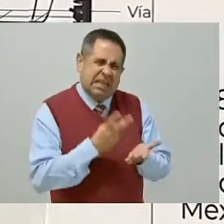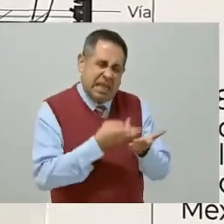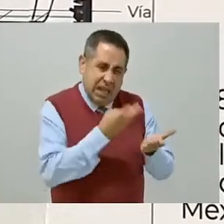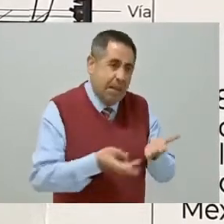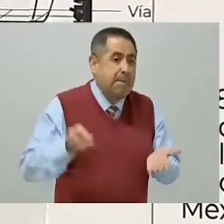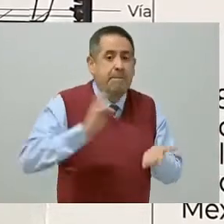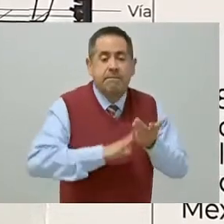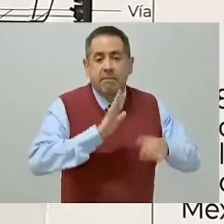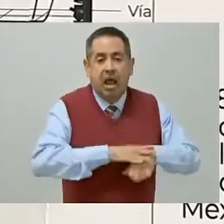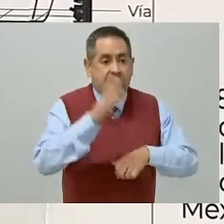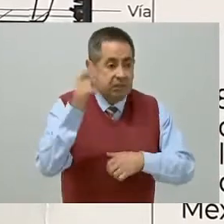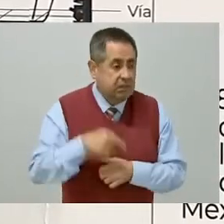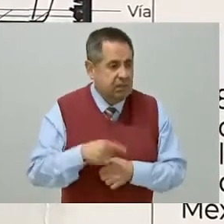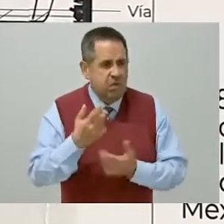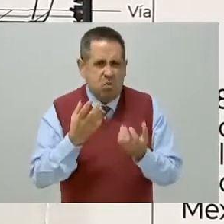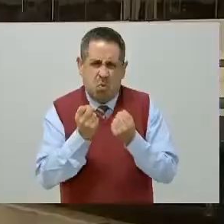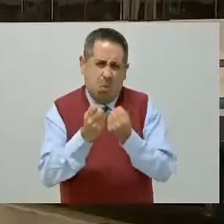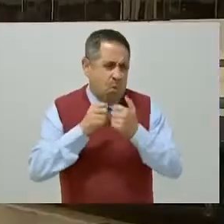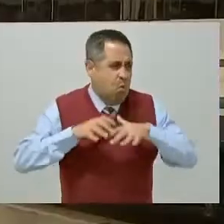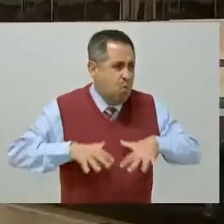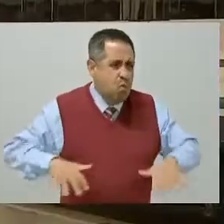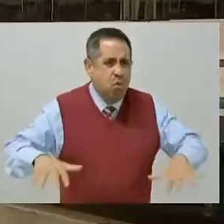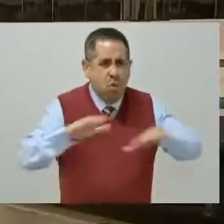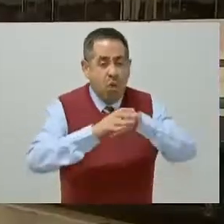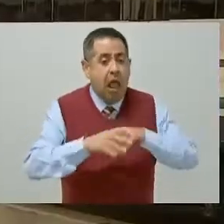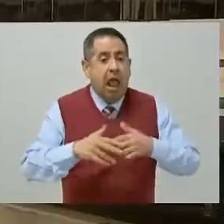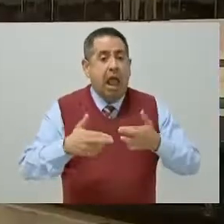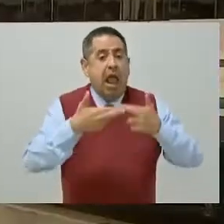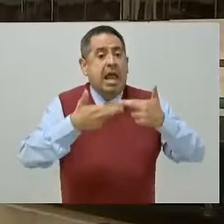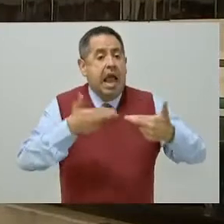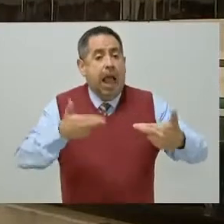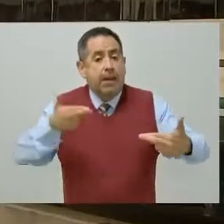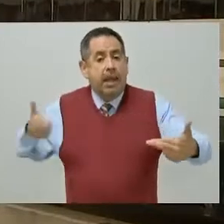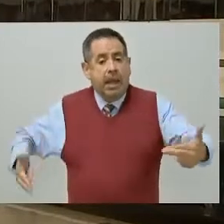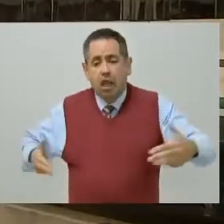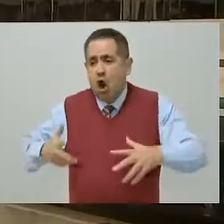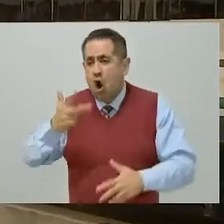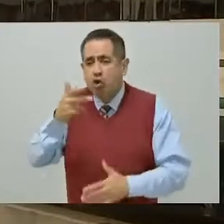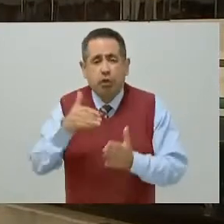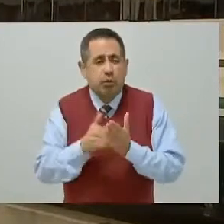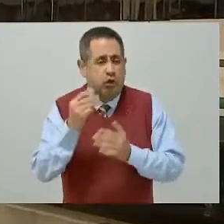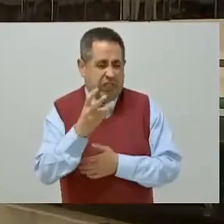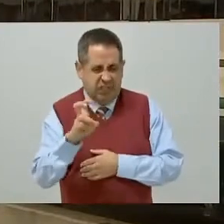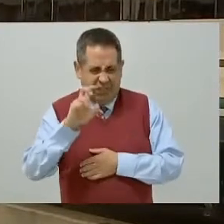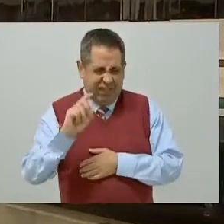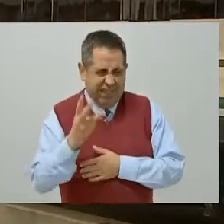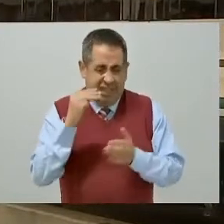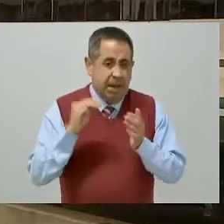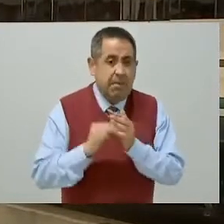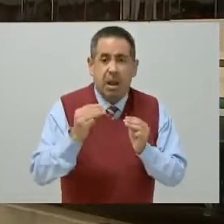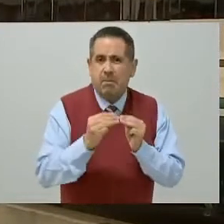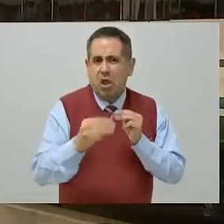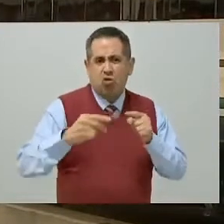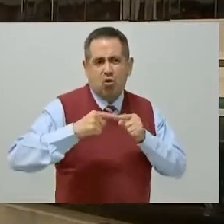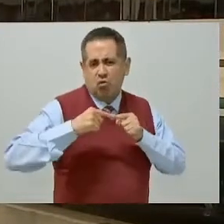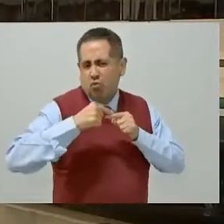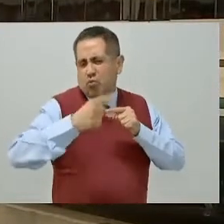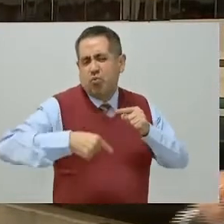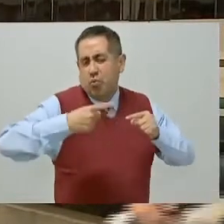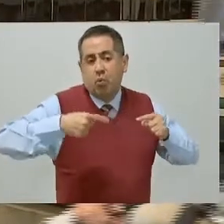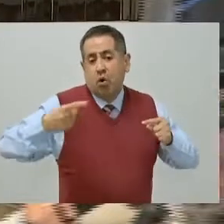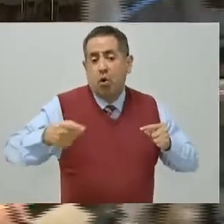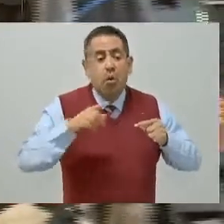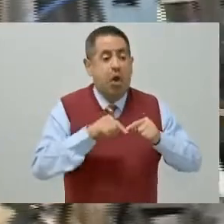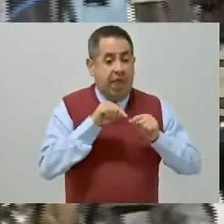metros cúbicos y en longitud de cableados, tenemos 8 millones 333 mil metros, equivalente a